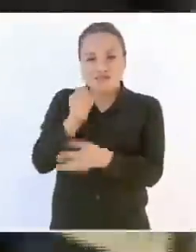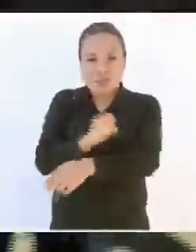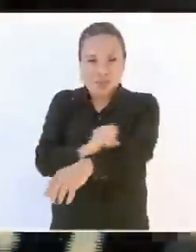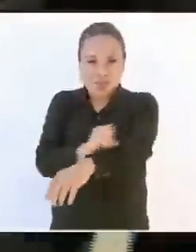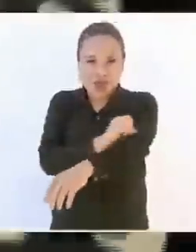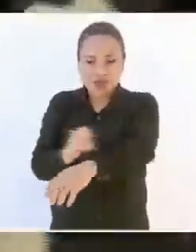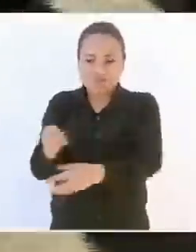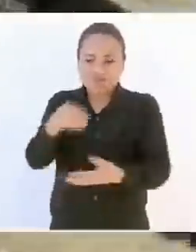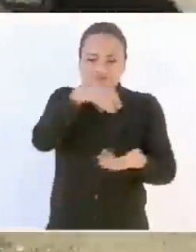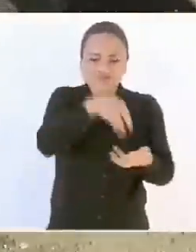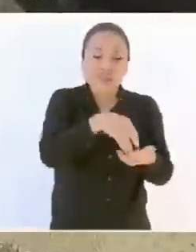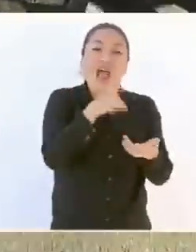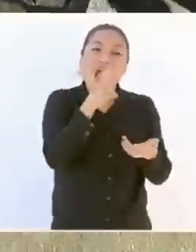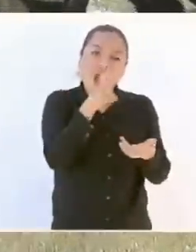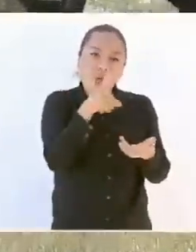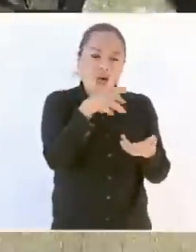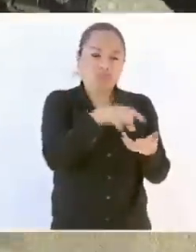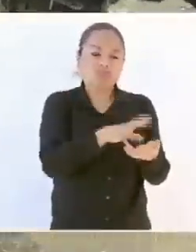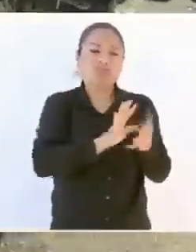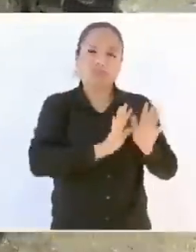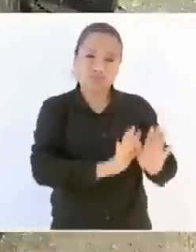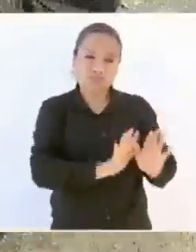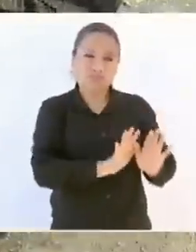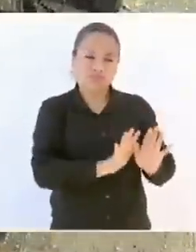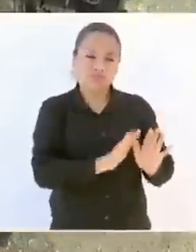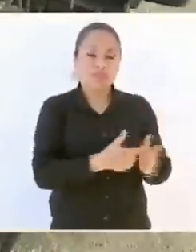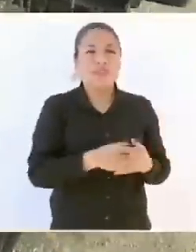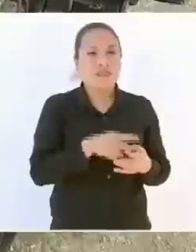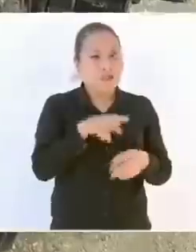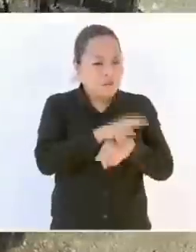podrá ver, los ponemos en una